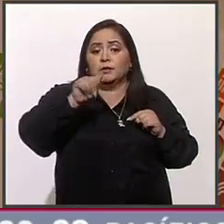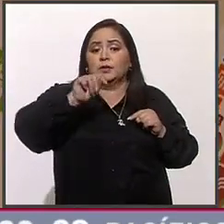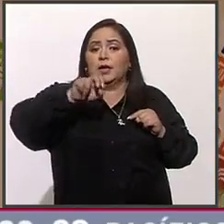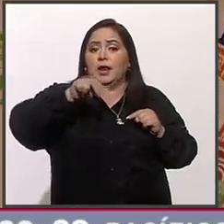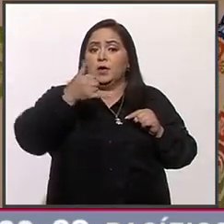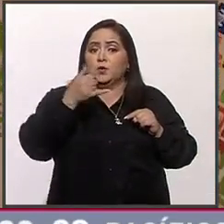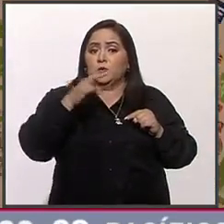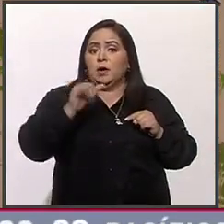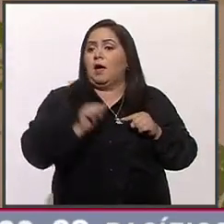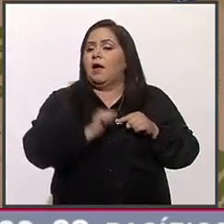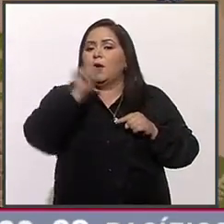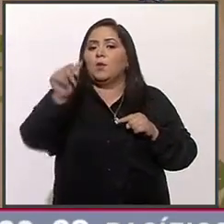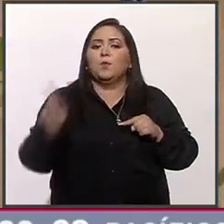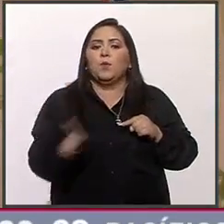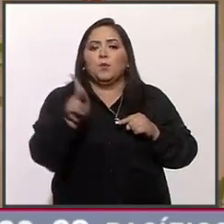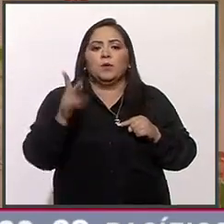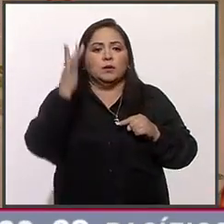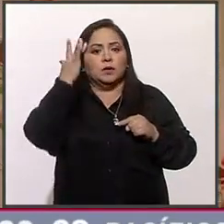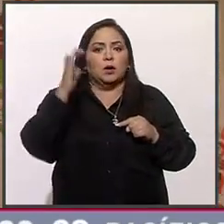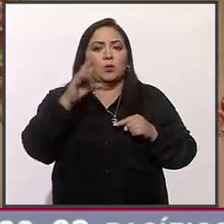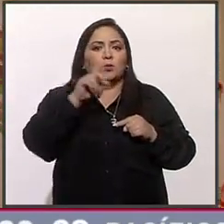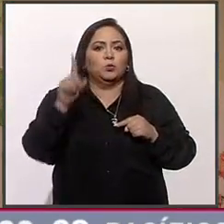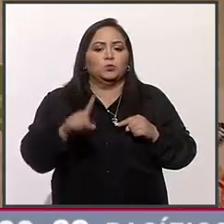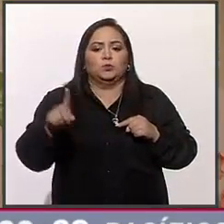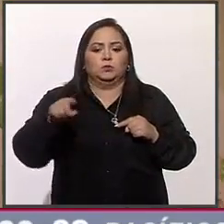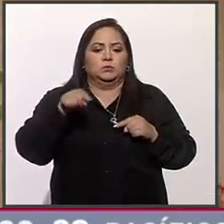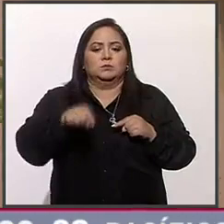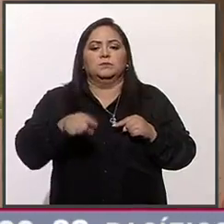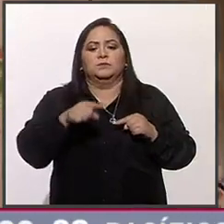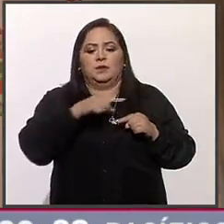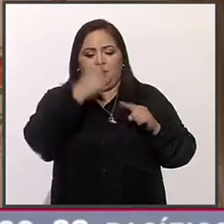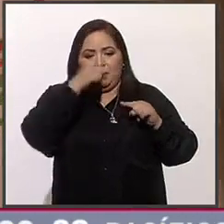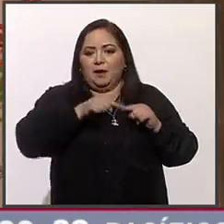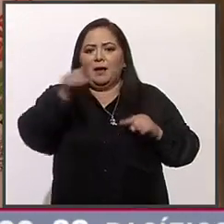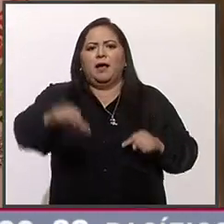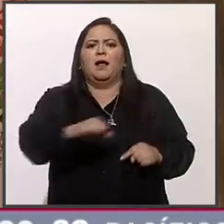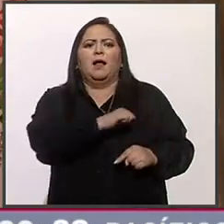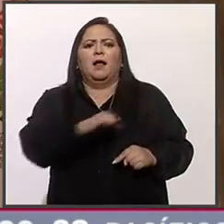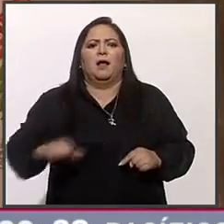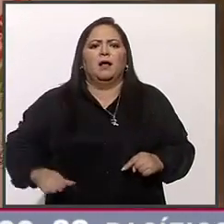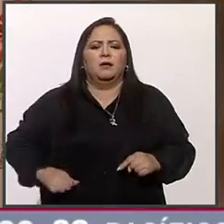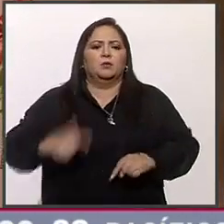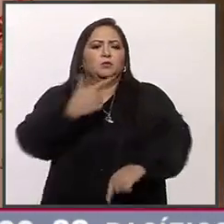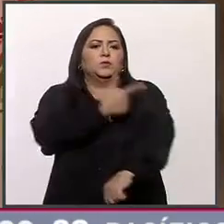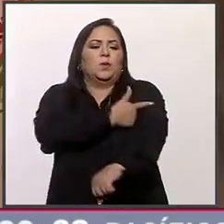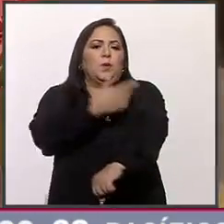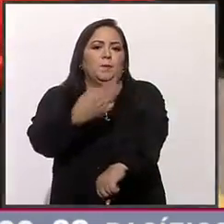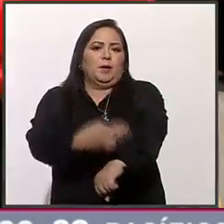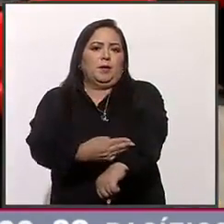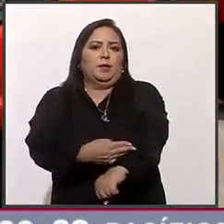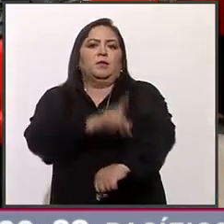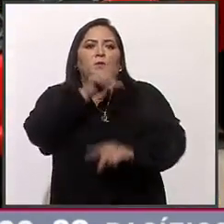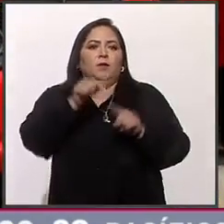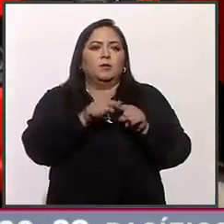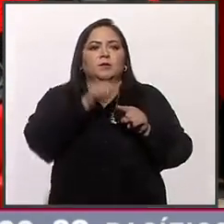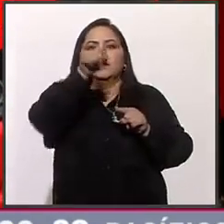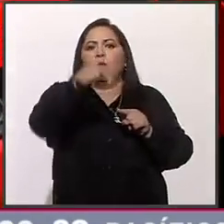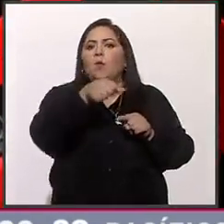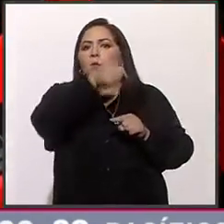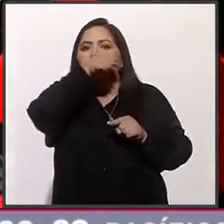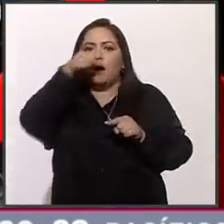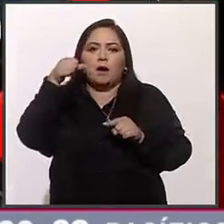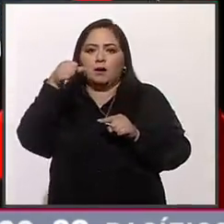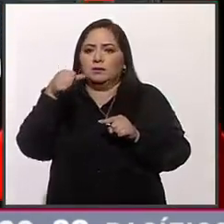Tenayuca al pueblo de Santa Cruz, Satoyac, nos está comunicando a la alcaldía Gustavo Amadero con la alcaldía Benito Juárez, ya